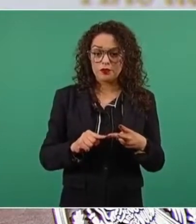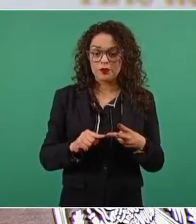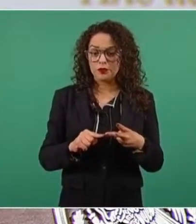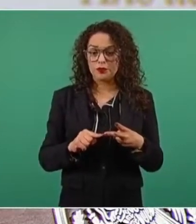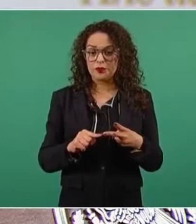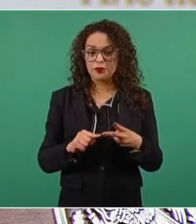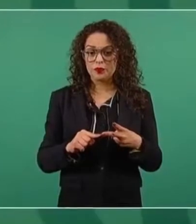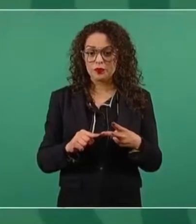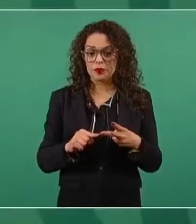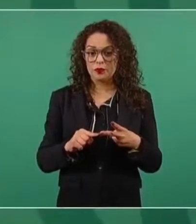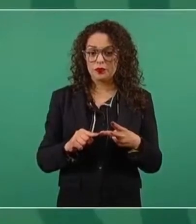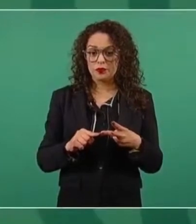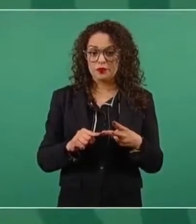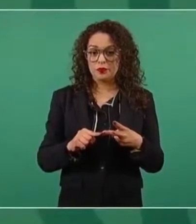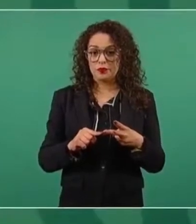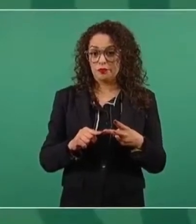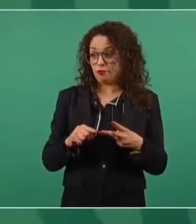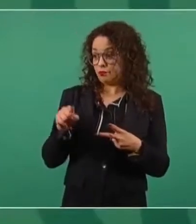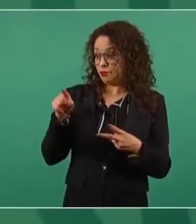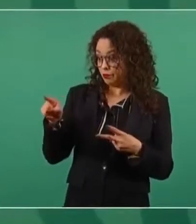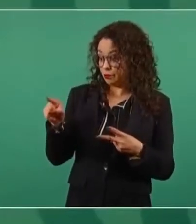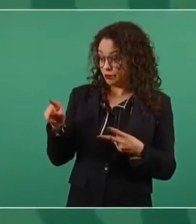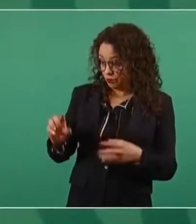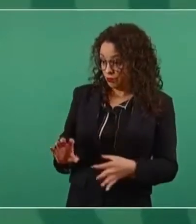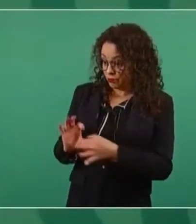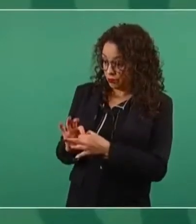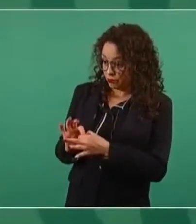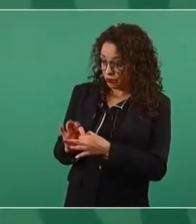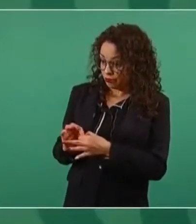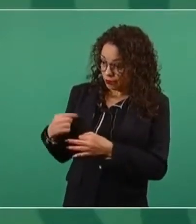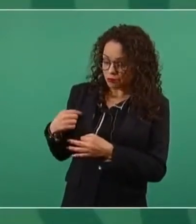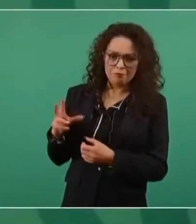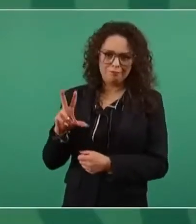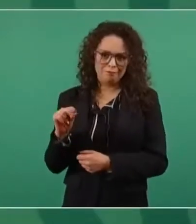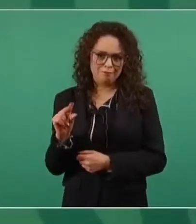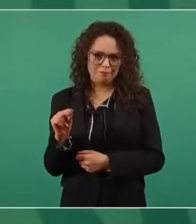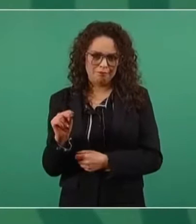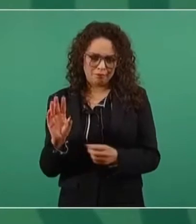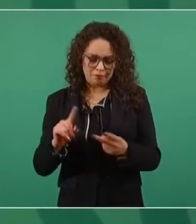militante vamos a decir es muy